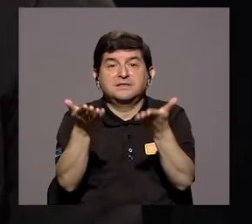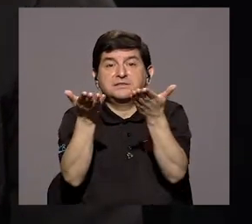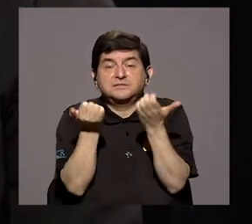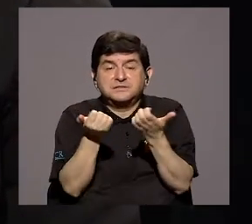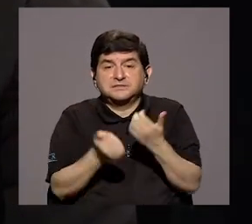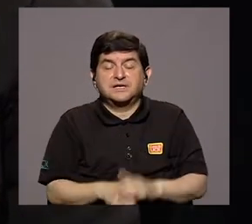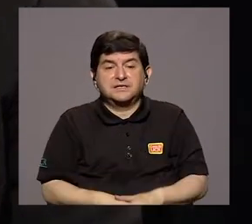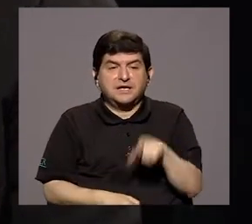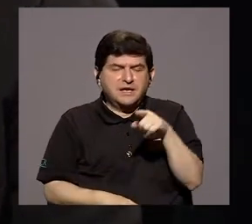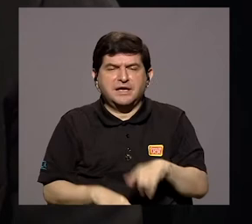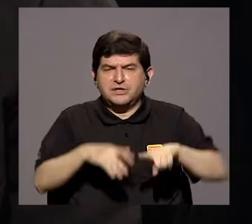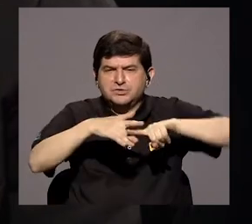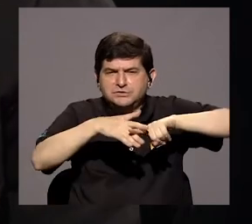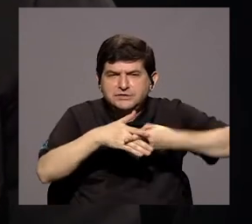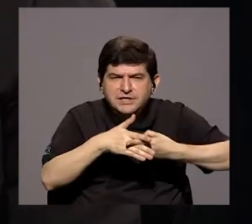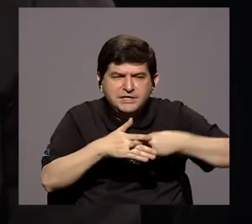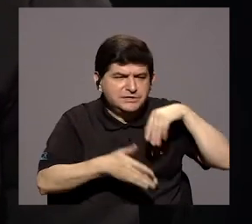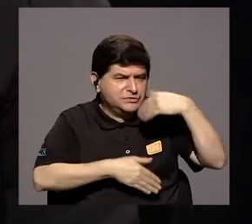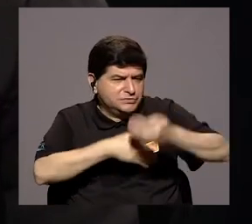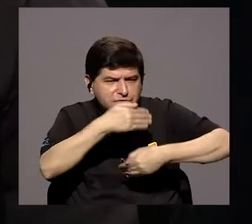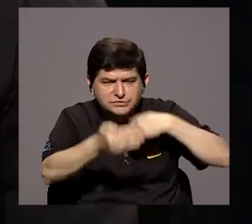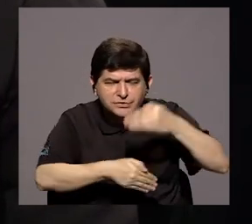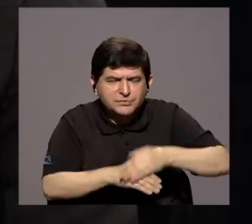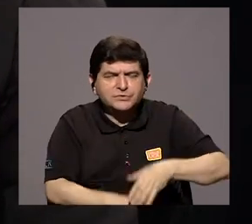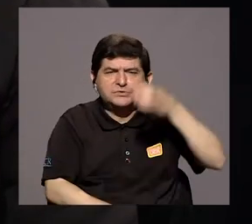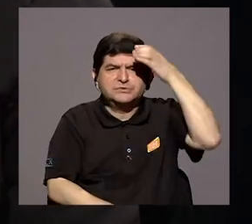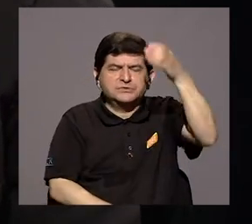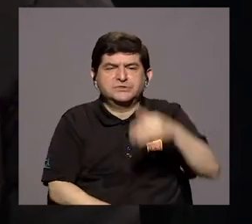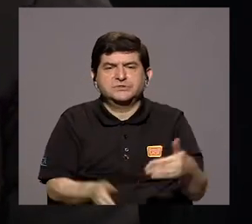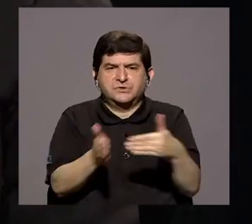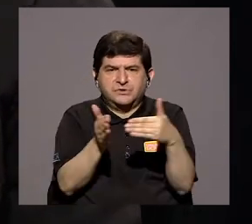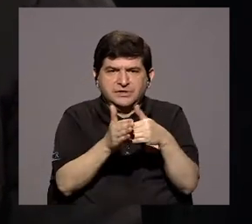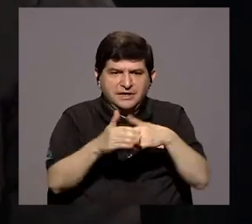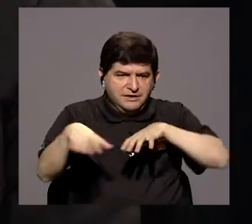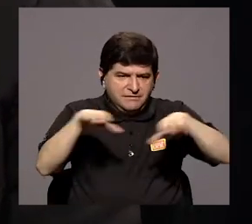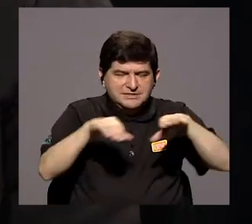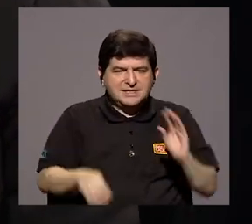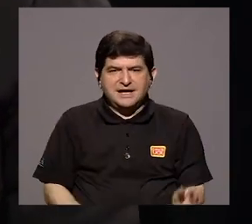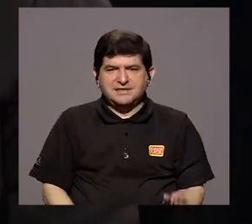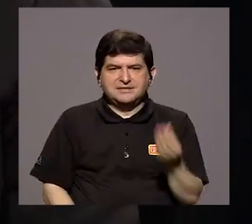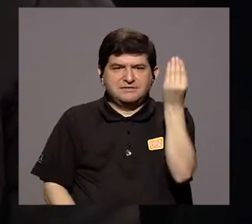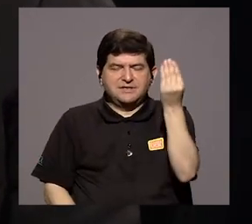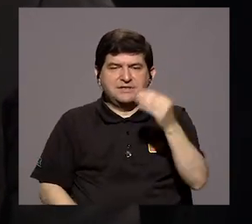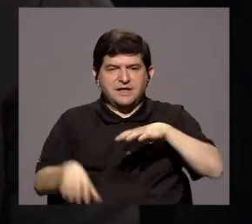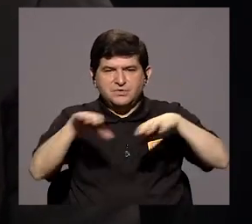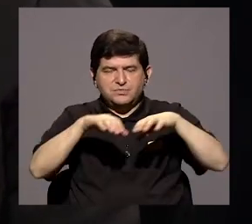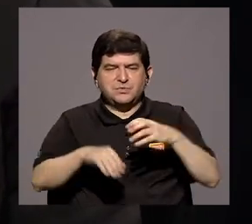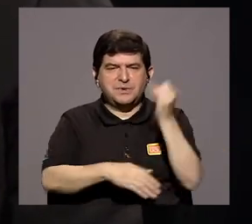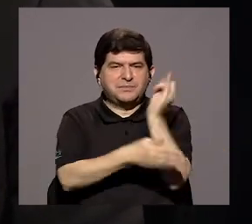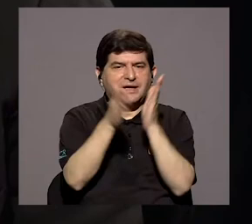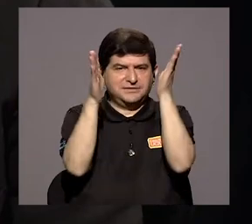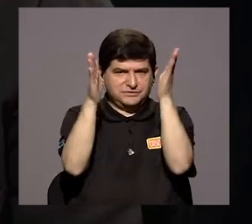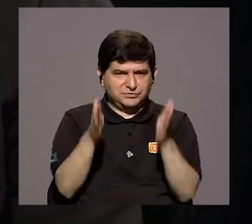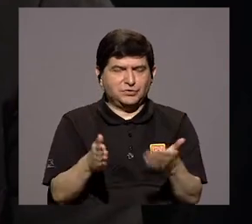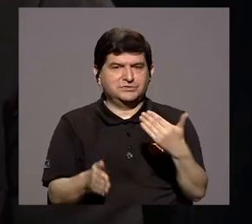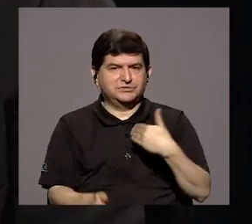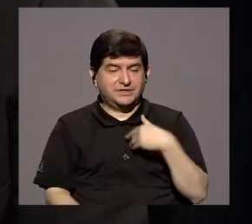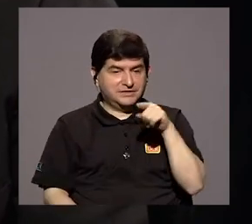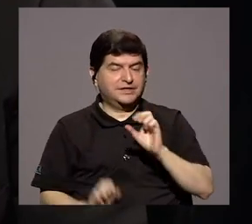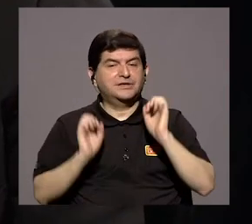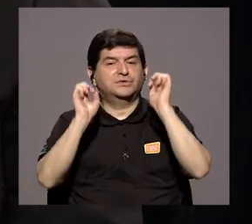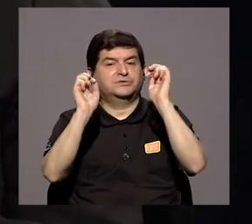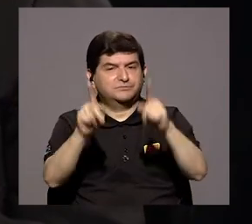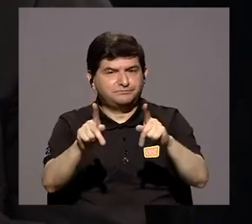emprendimientos culturales, que quieran reactivar movimientos de juventud, movimientos de artistas, ¿verdad?, que tengan esa posibilidad.